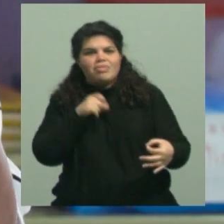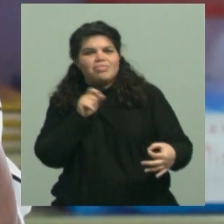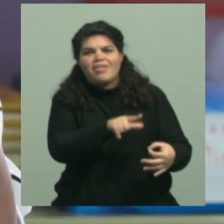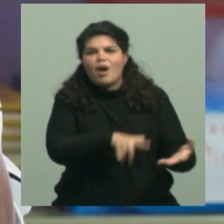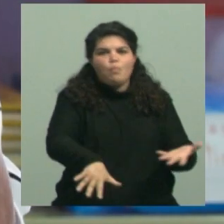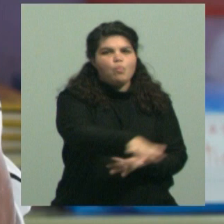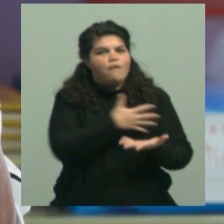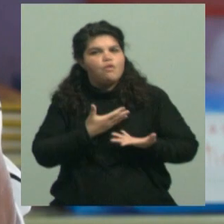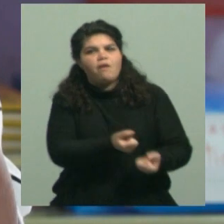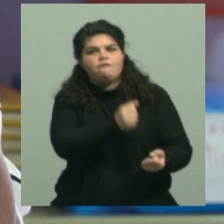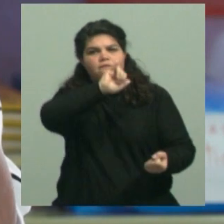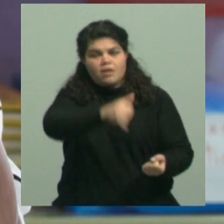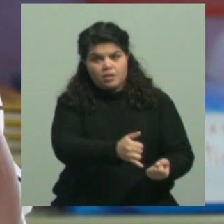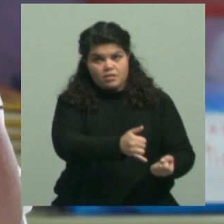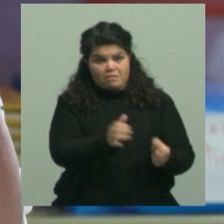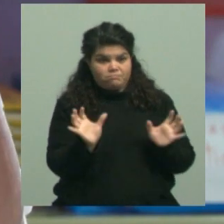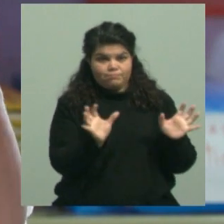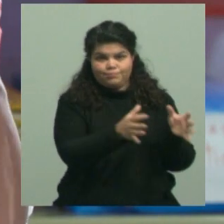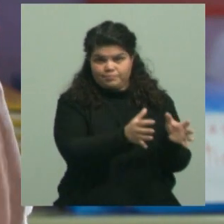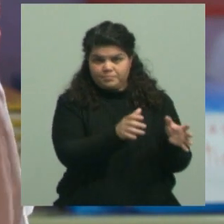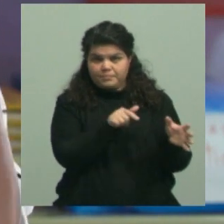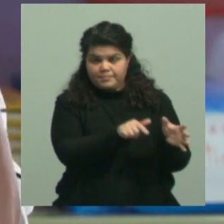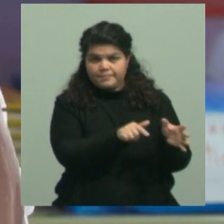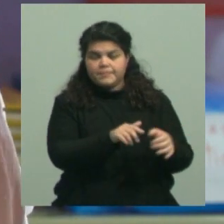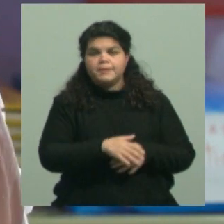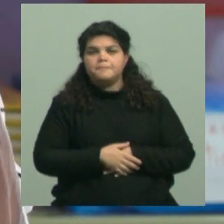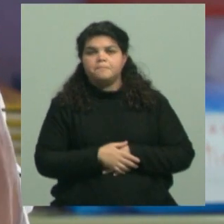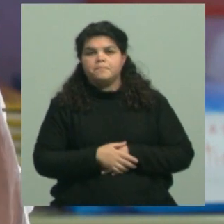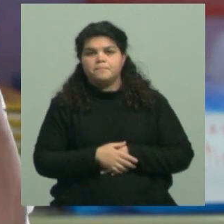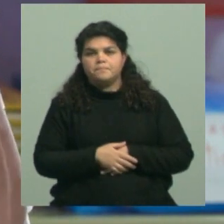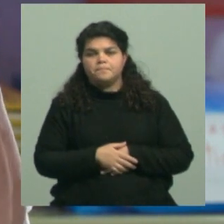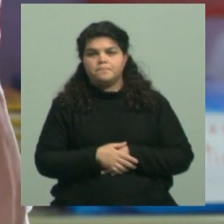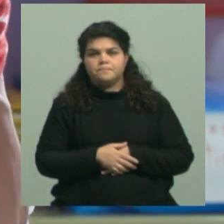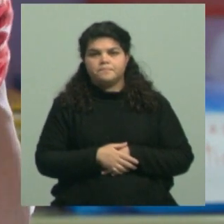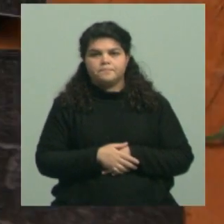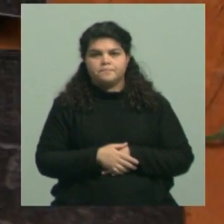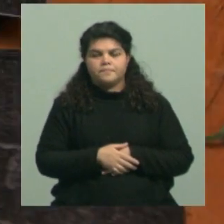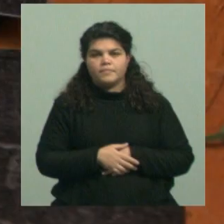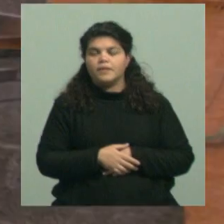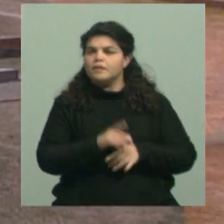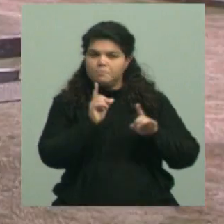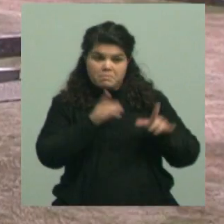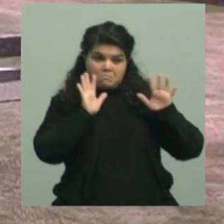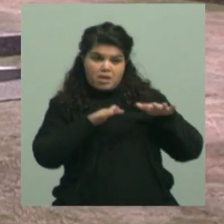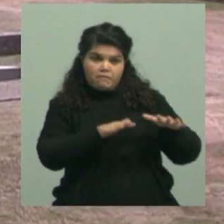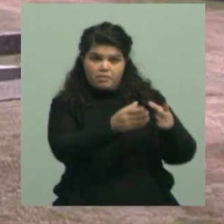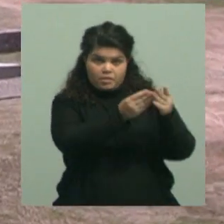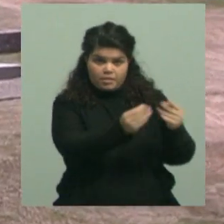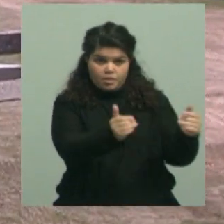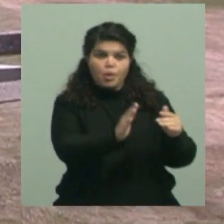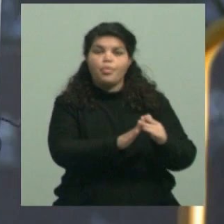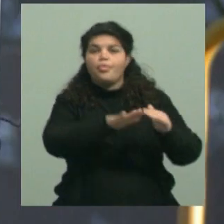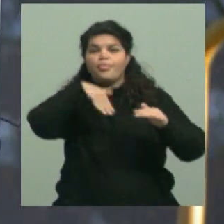a defenderlo. Esto, digamos, después de esta manifestación hubo